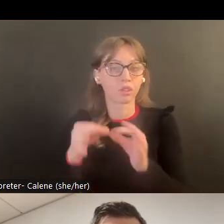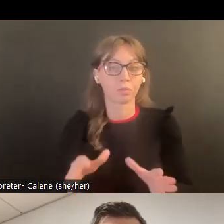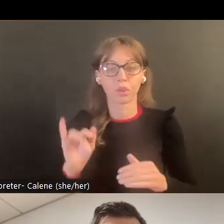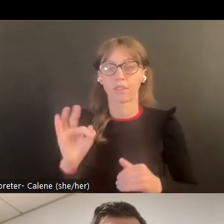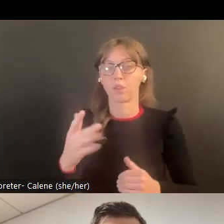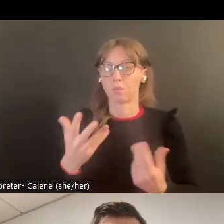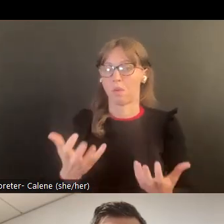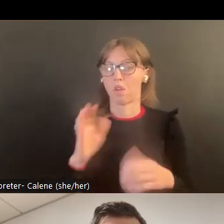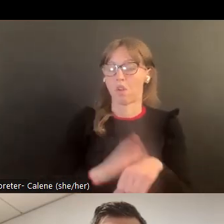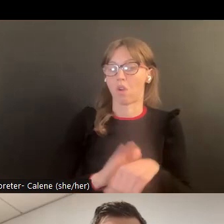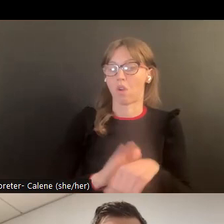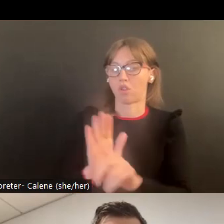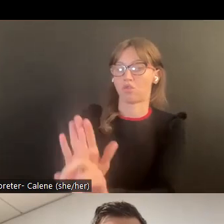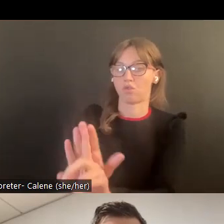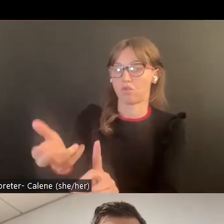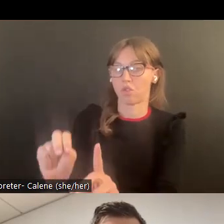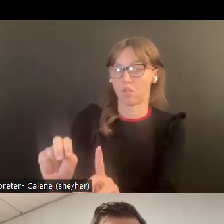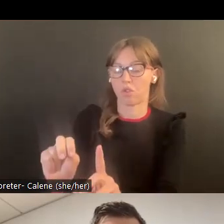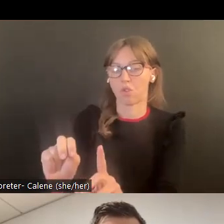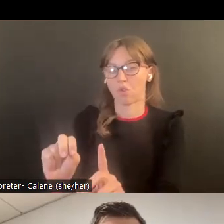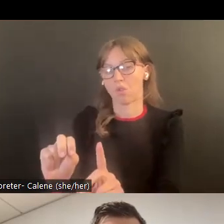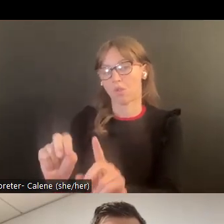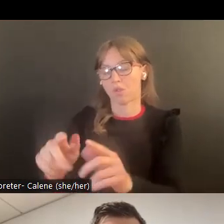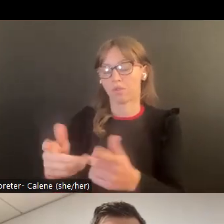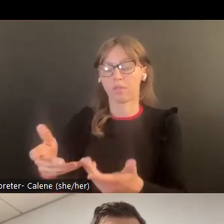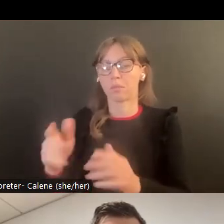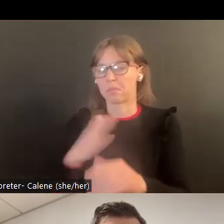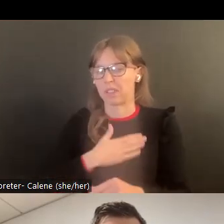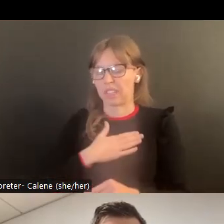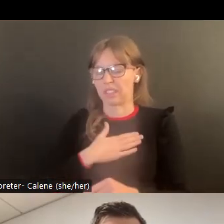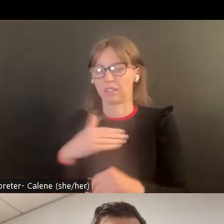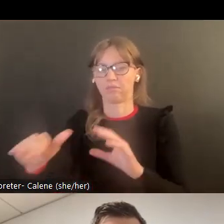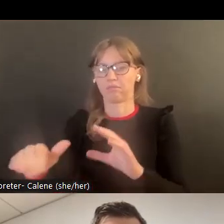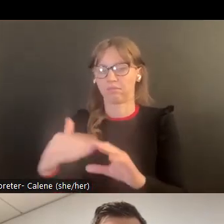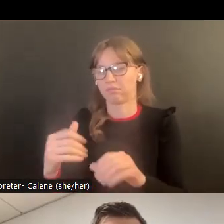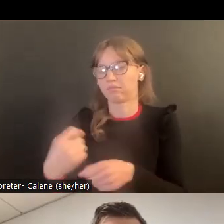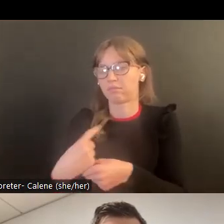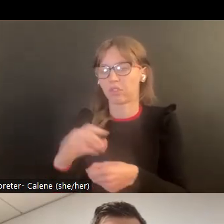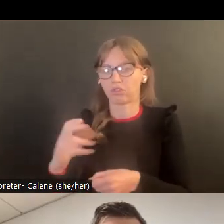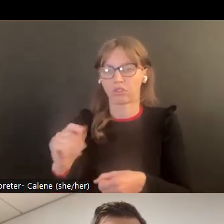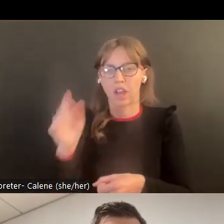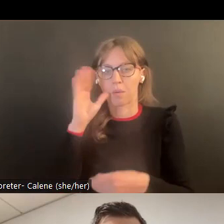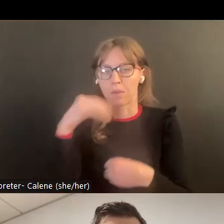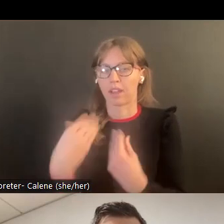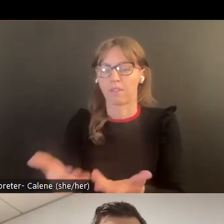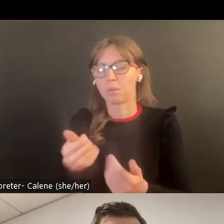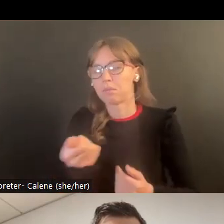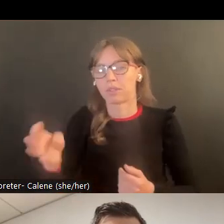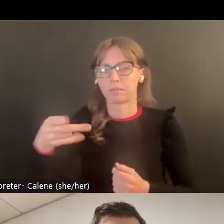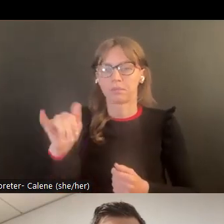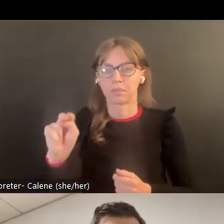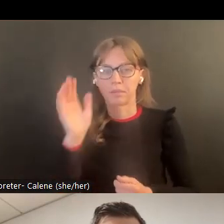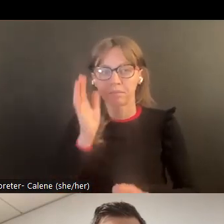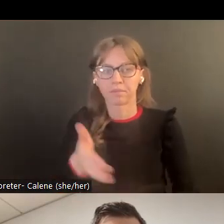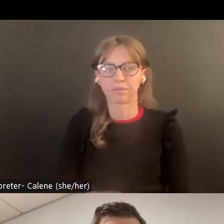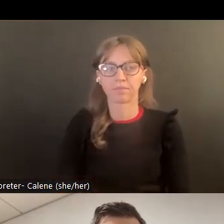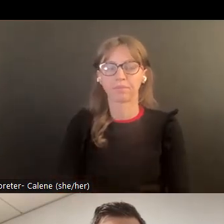Si alguien precisa de poder ver el intérprete de lenguaje por señas, puede entonces comunicar que necesitan ver